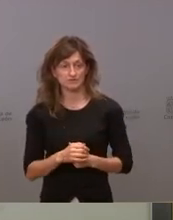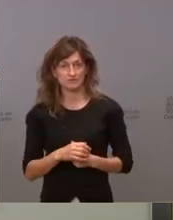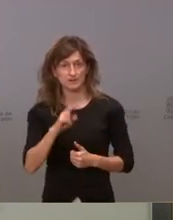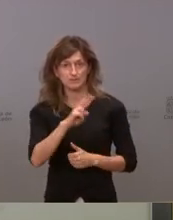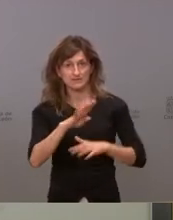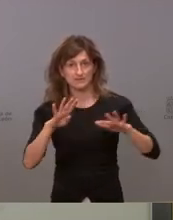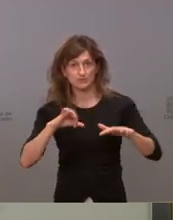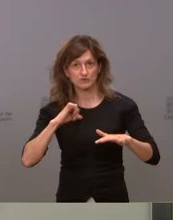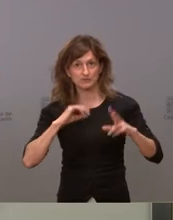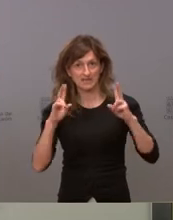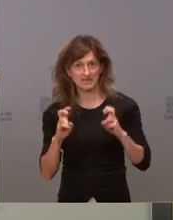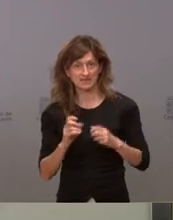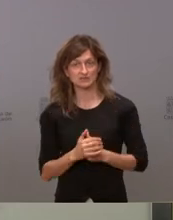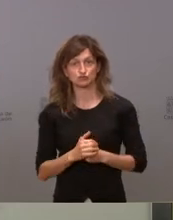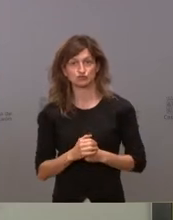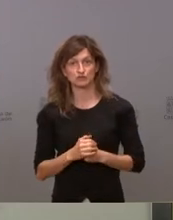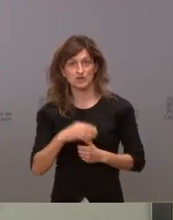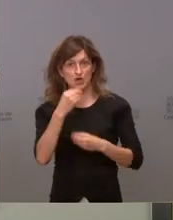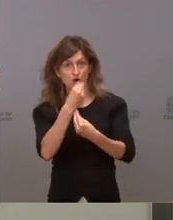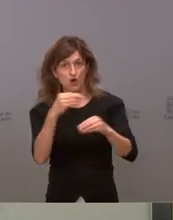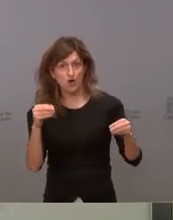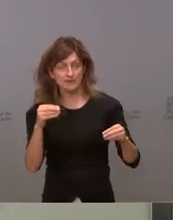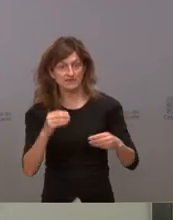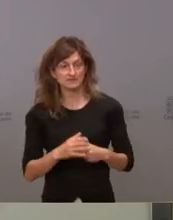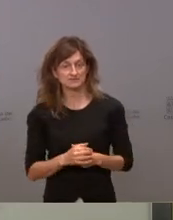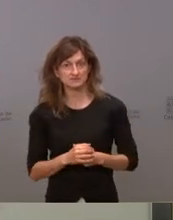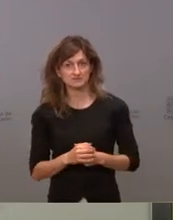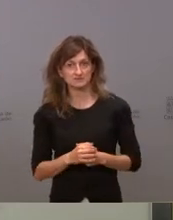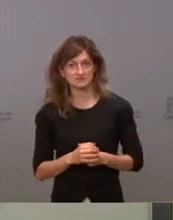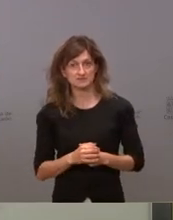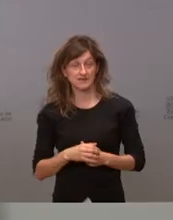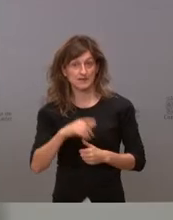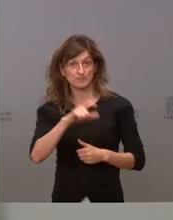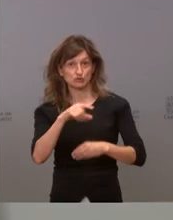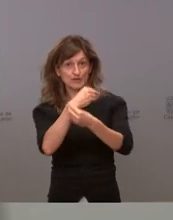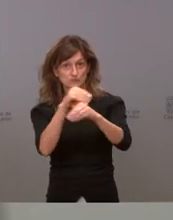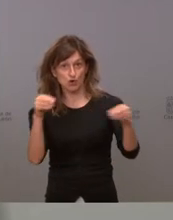29 ingresos si son gente joven o gente más mayor o cómo ha sido la cosa gente joven